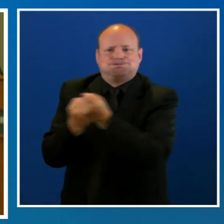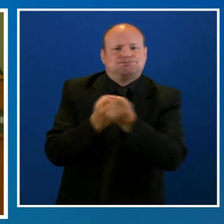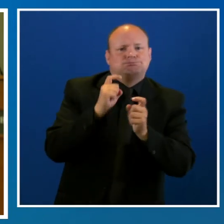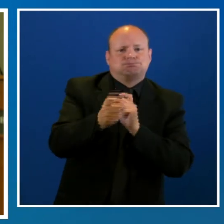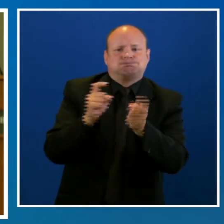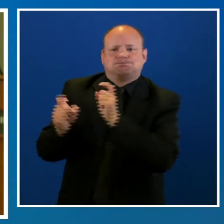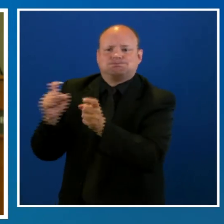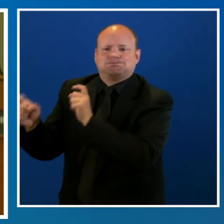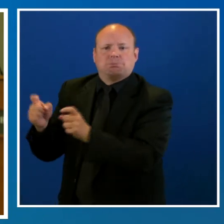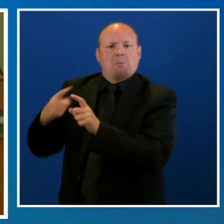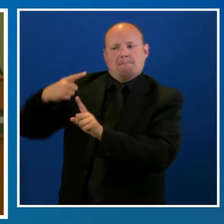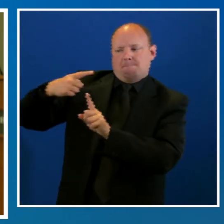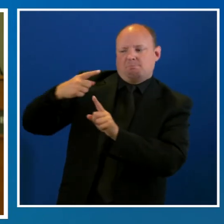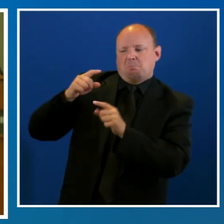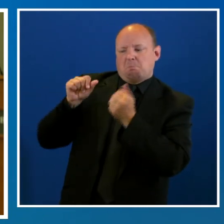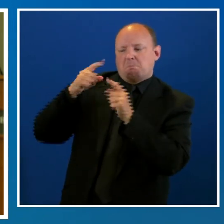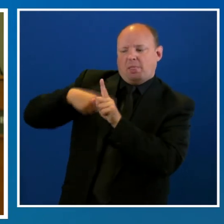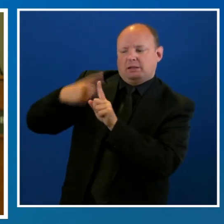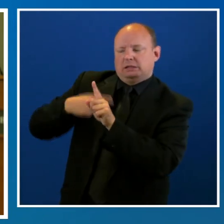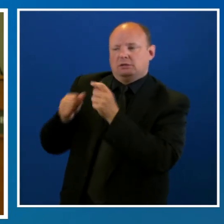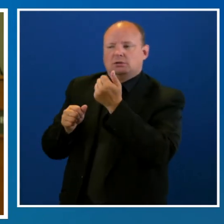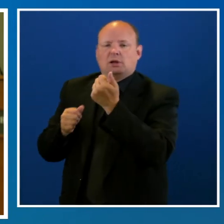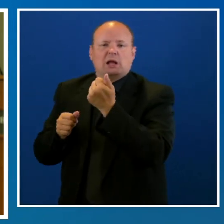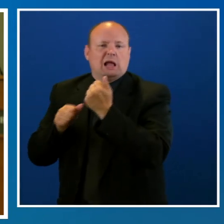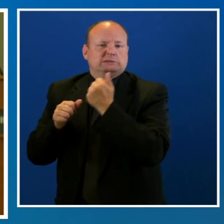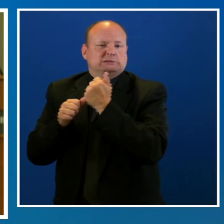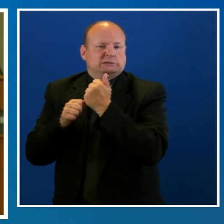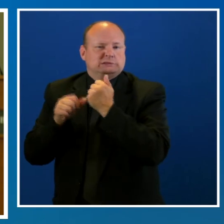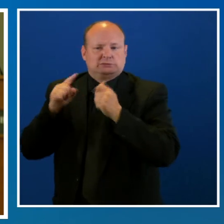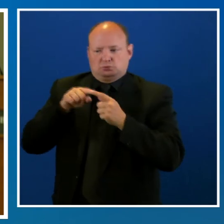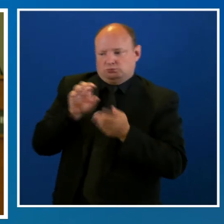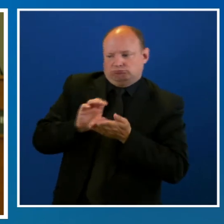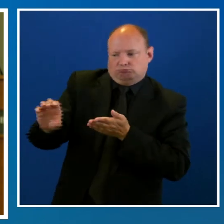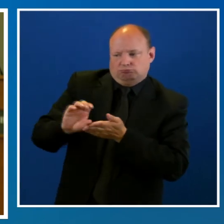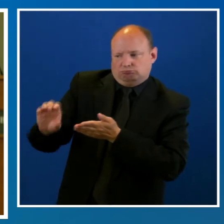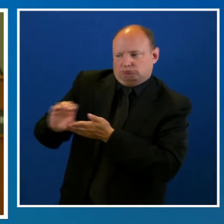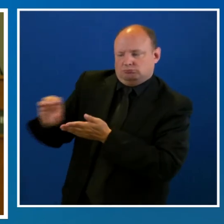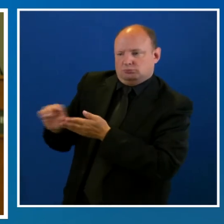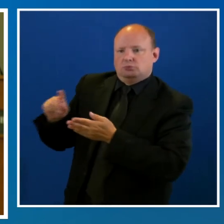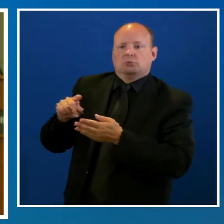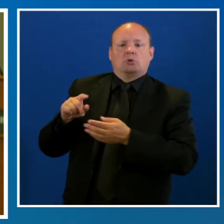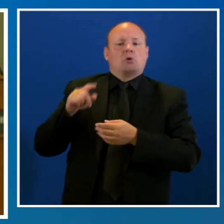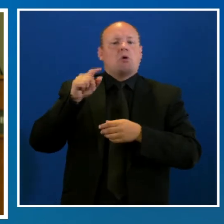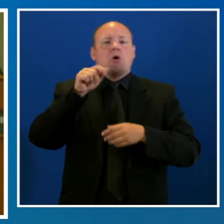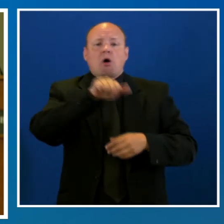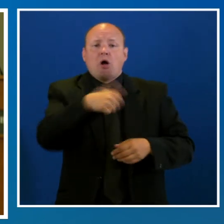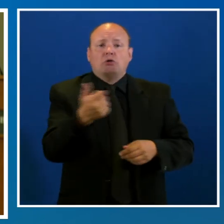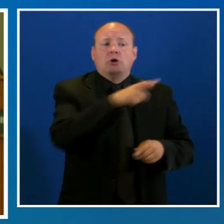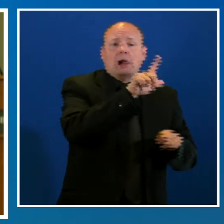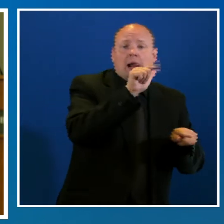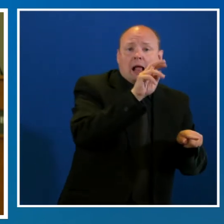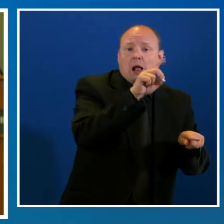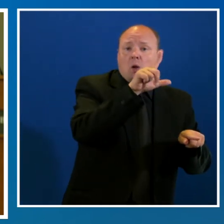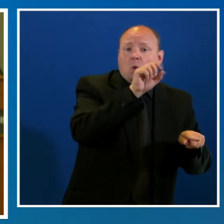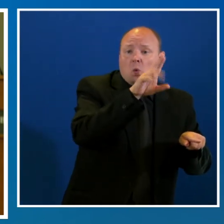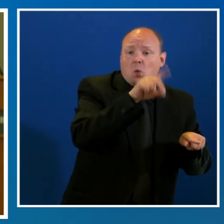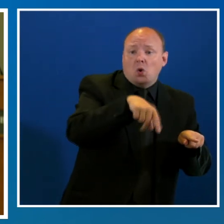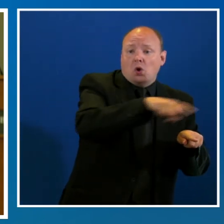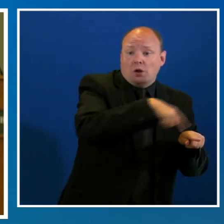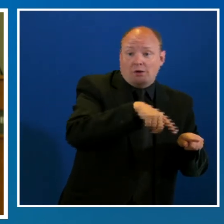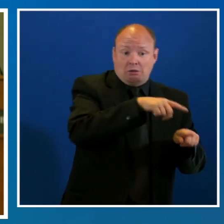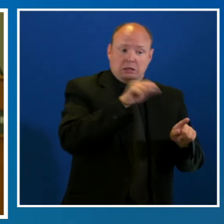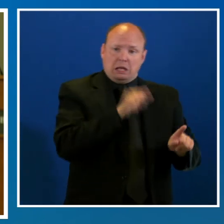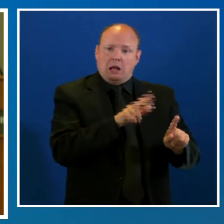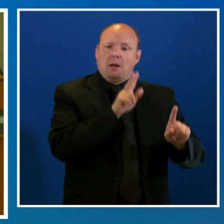el alquiler, incluido el alquiler adeudado. Los propietarios ahora pueden solicitar poner a los inquilinos